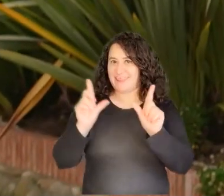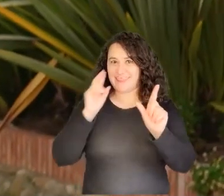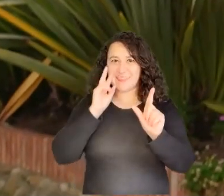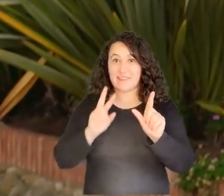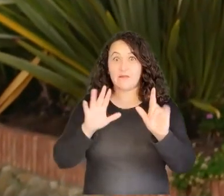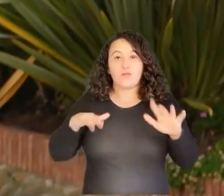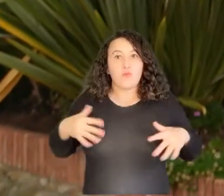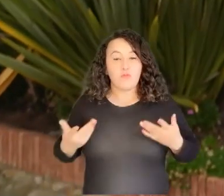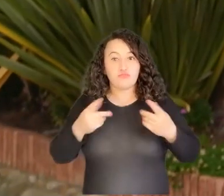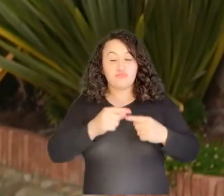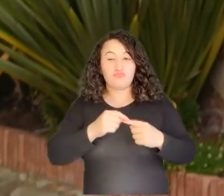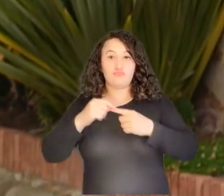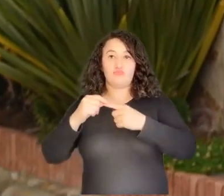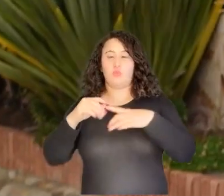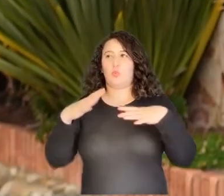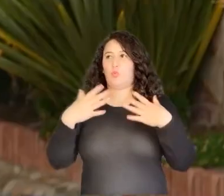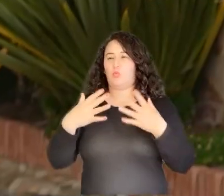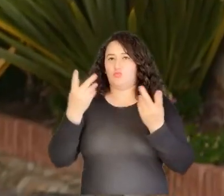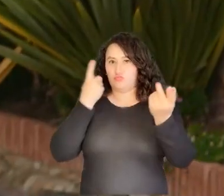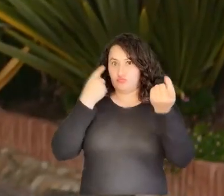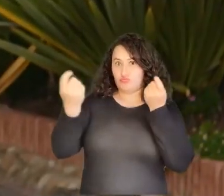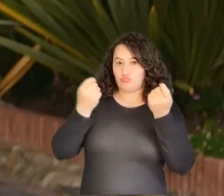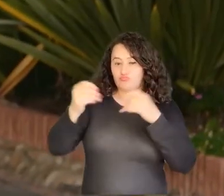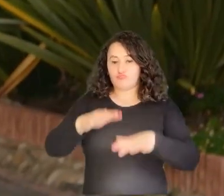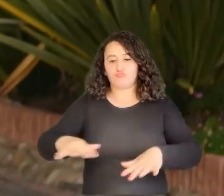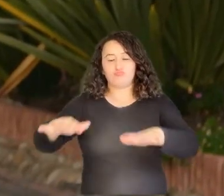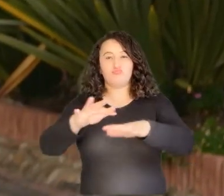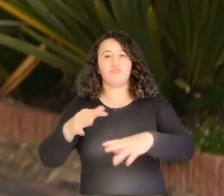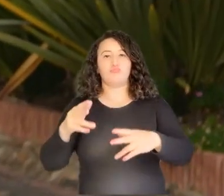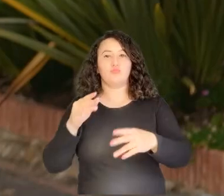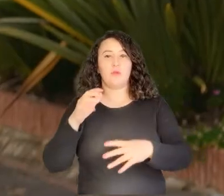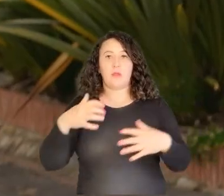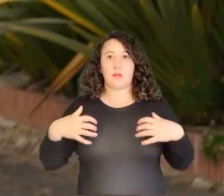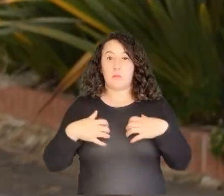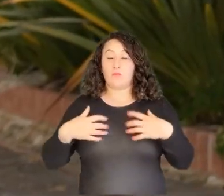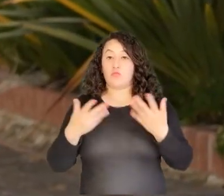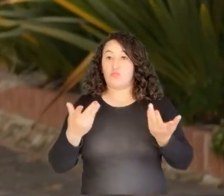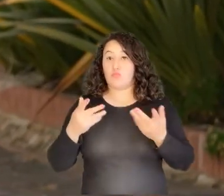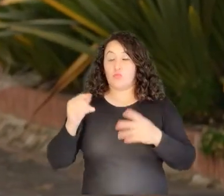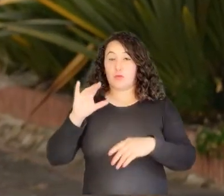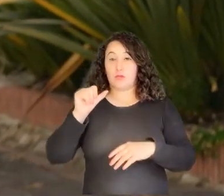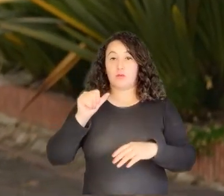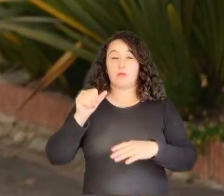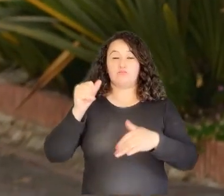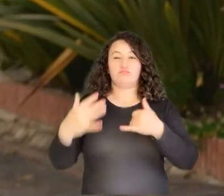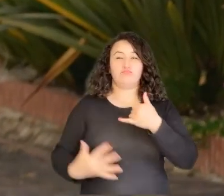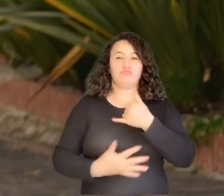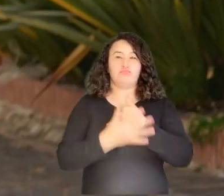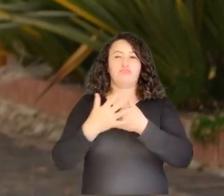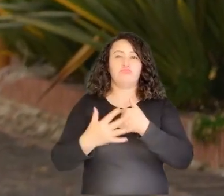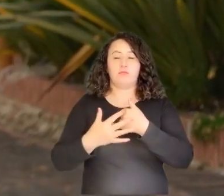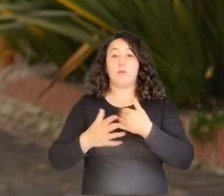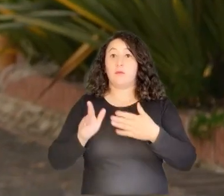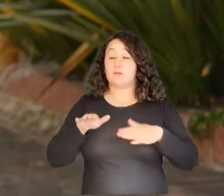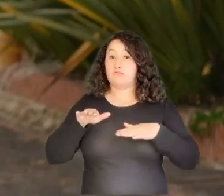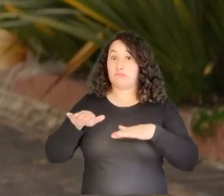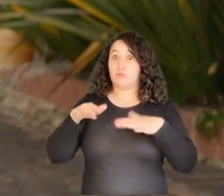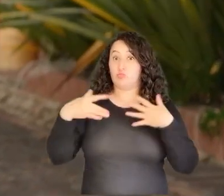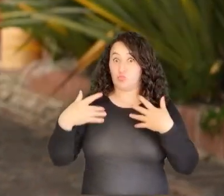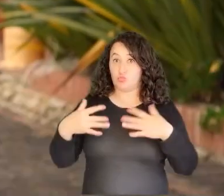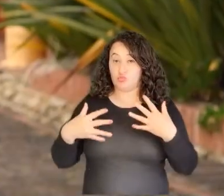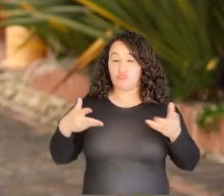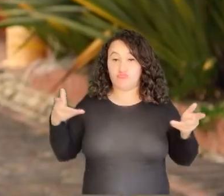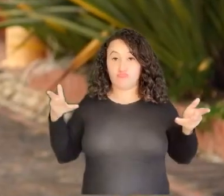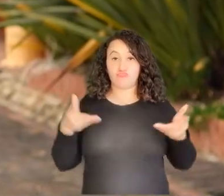un especial sobre la estrategia de extensión sodosanitaria que está implementando el ICA en todo el territorio nacional y que sin duda representa un gran